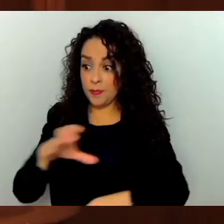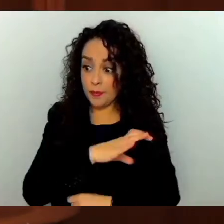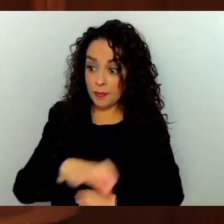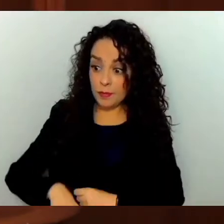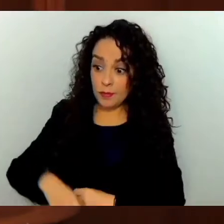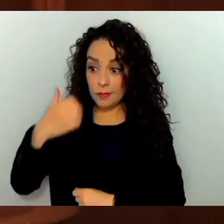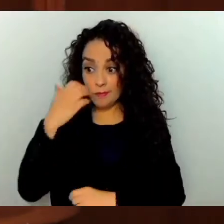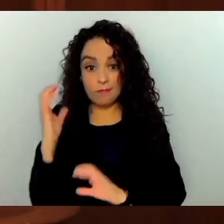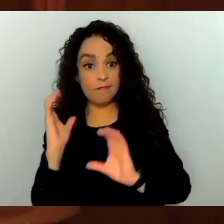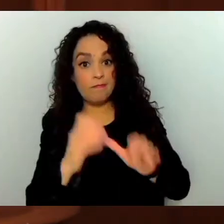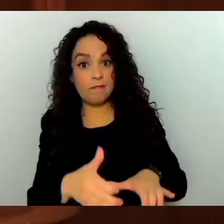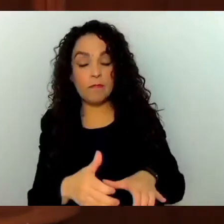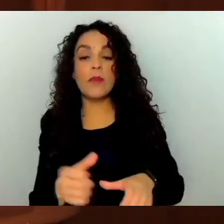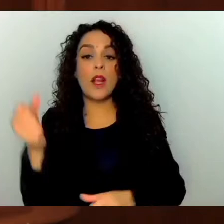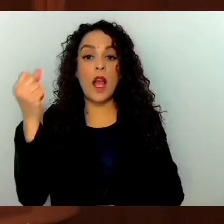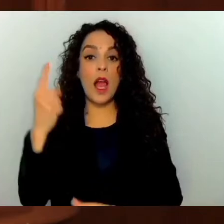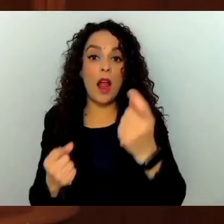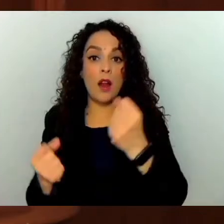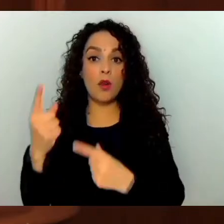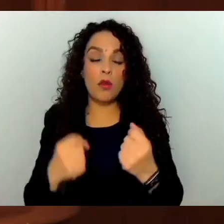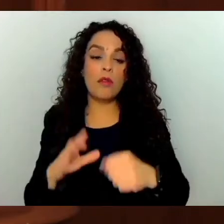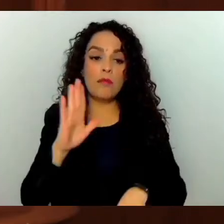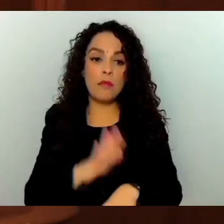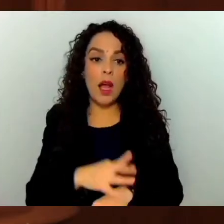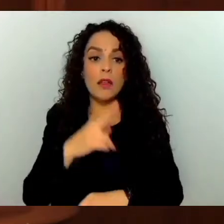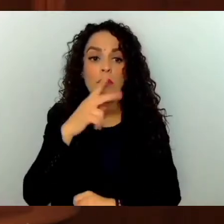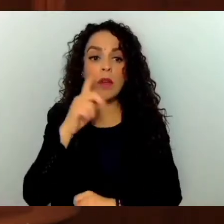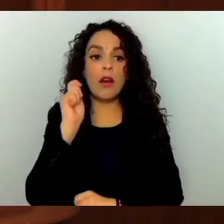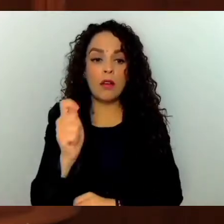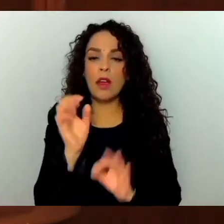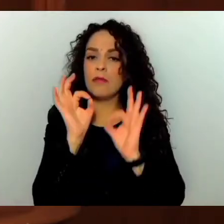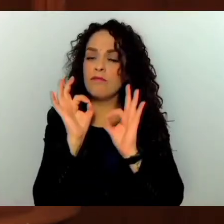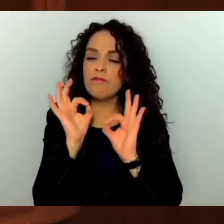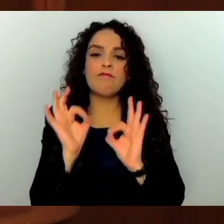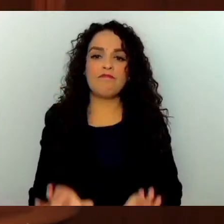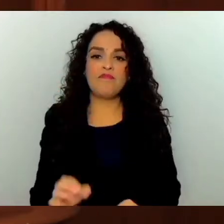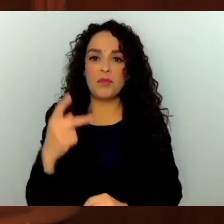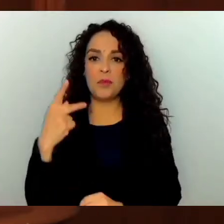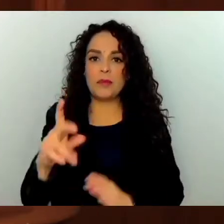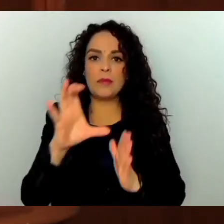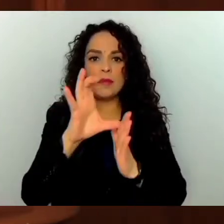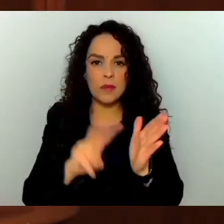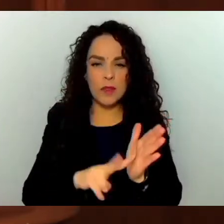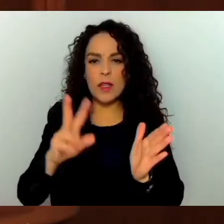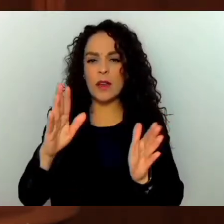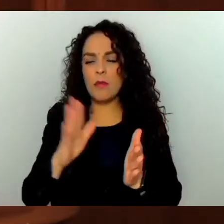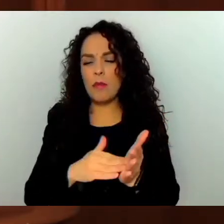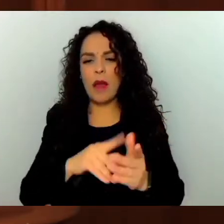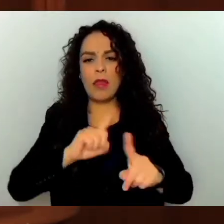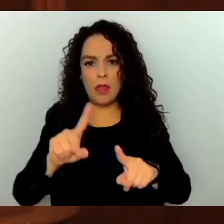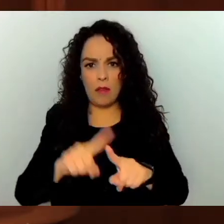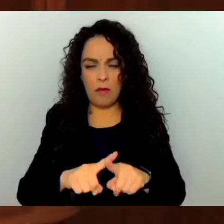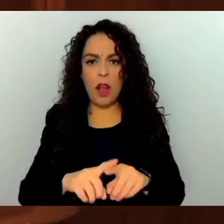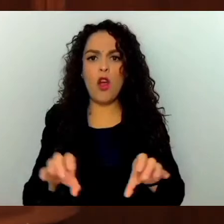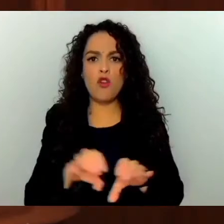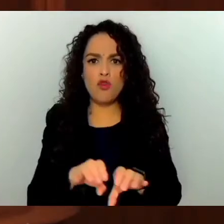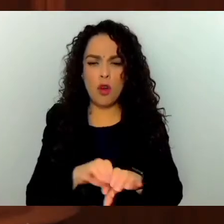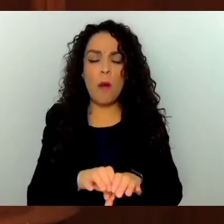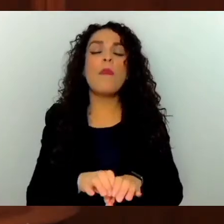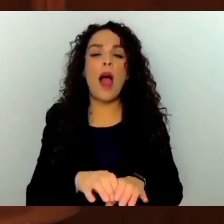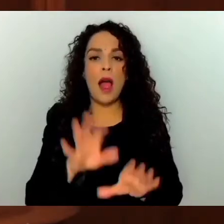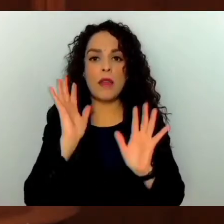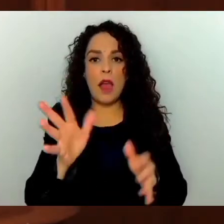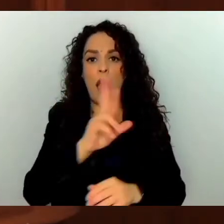aspirantes acreditan de mejor forma los elementos de idoneidad, mismos que se traducen en la siguiente, reconocida